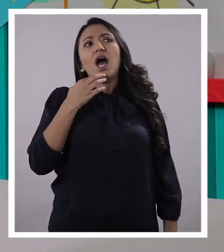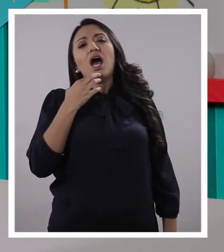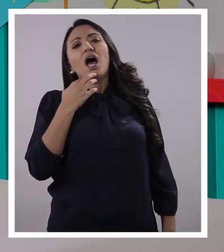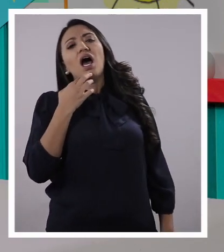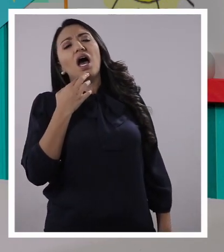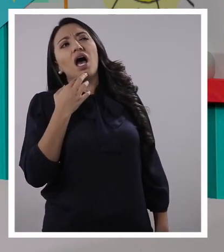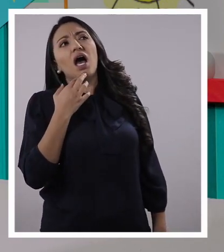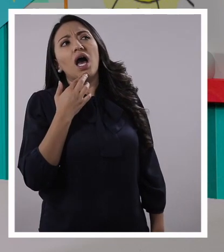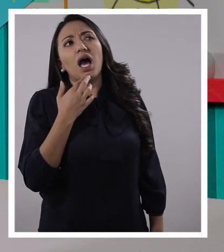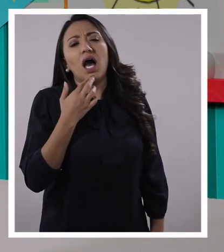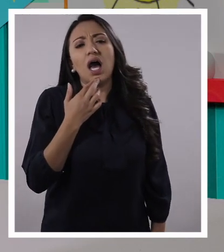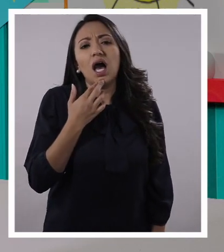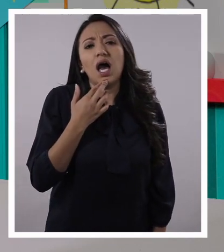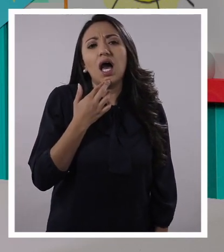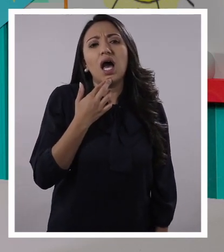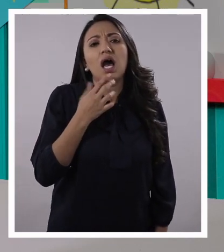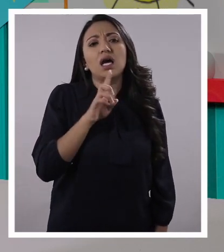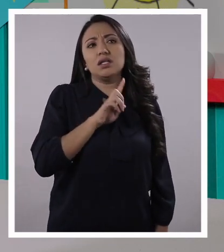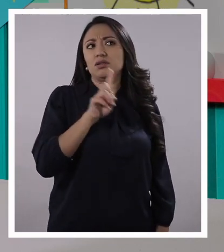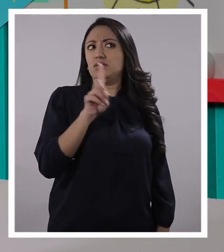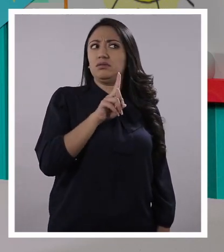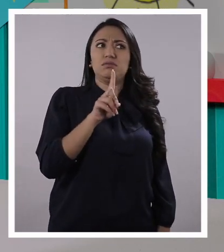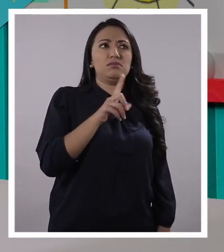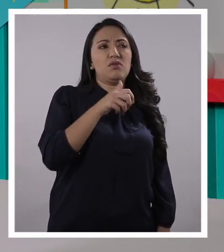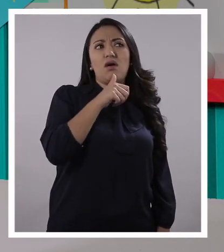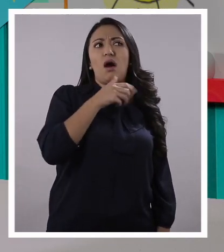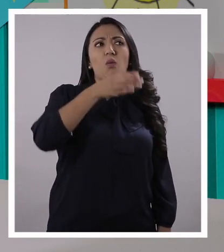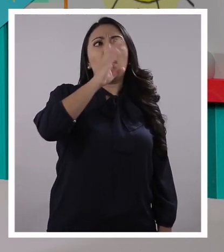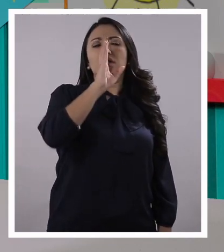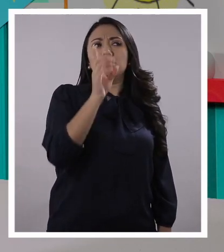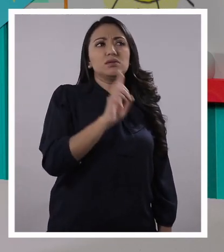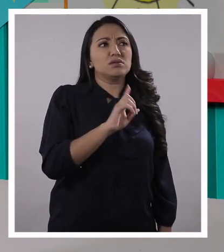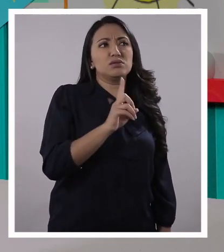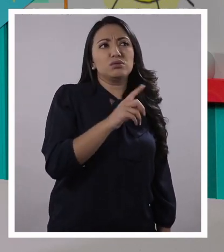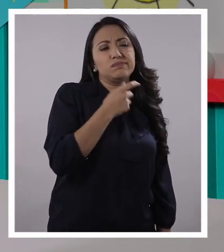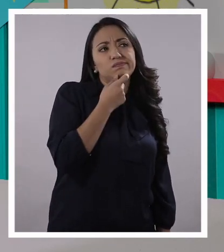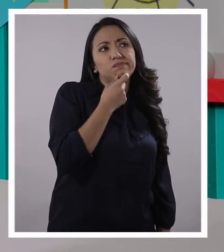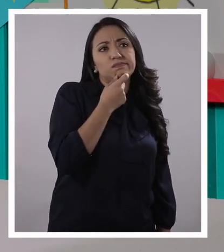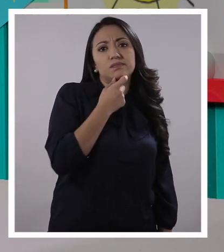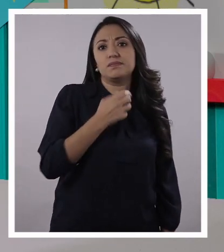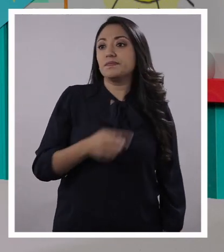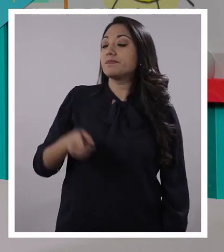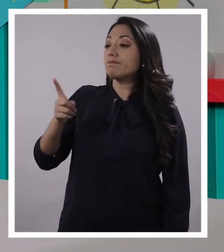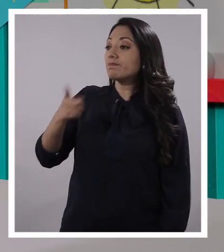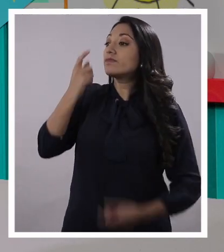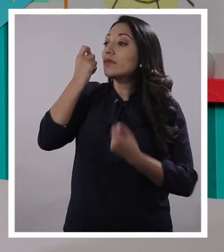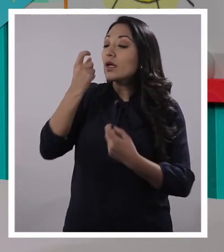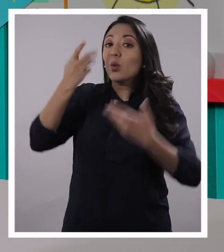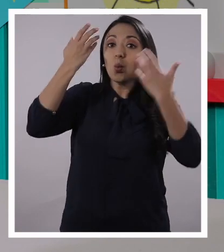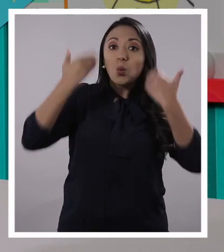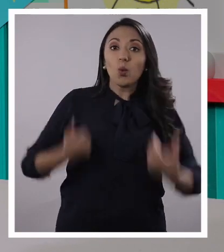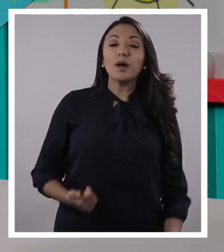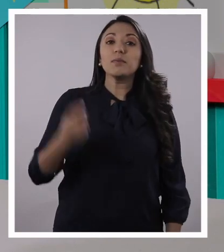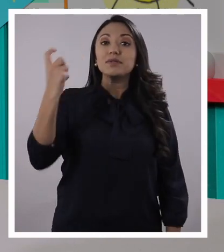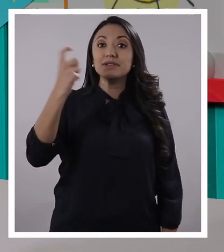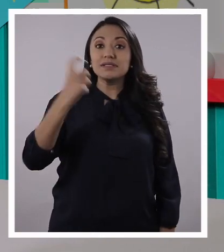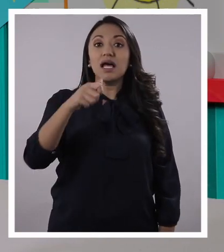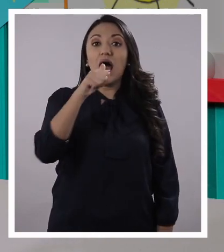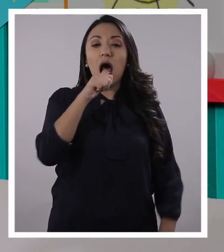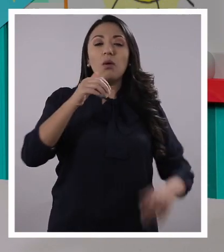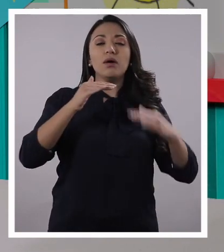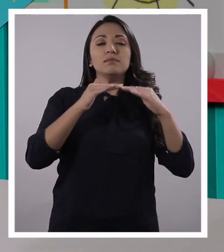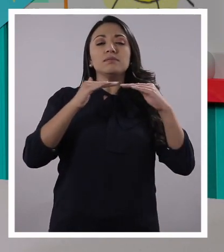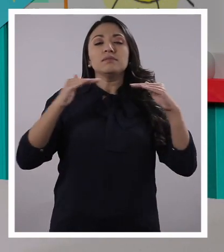Ahora que me doy cuenta luego de hacer ejercicio, no, no tomé agua. Ahora entiendo, Panchito. Nuestro cuerpo necesita agua para estar en